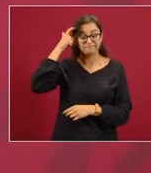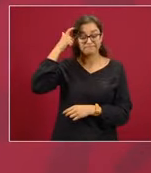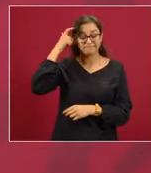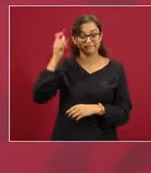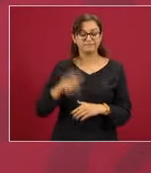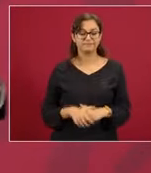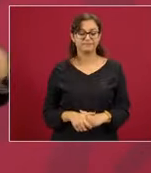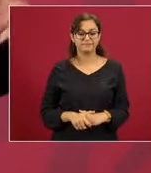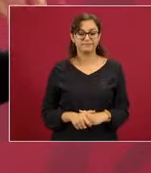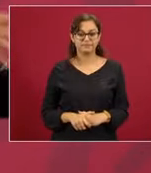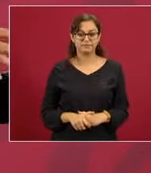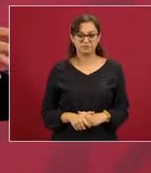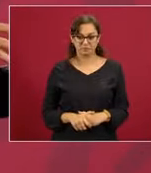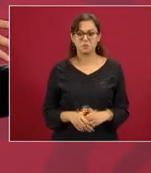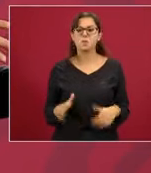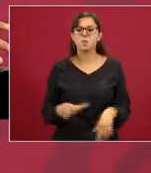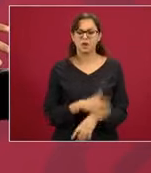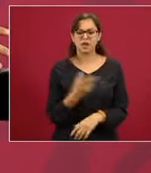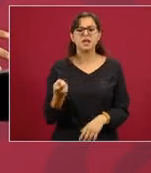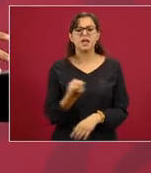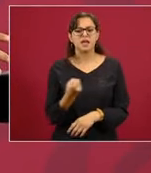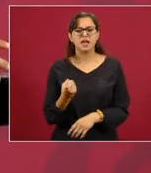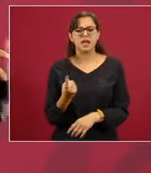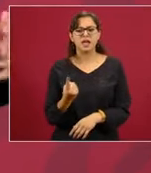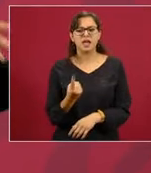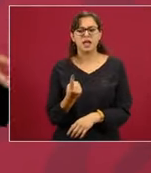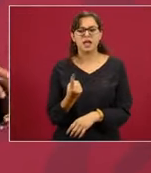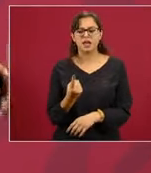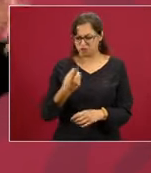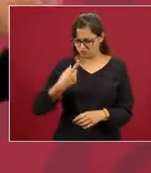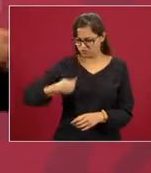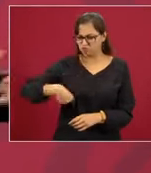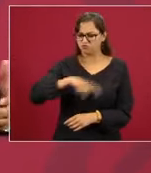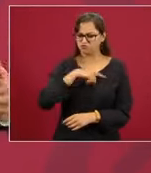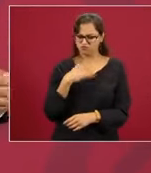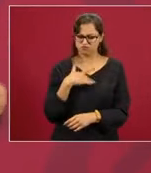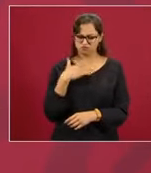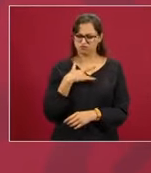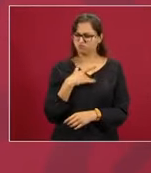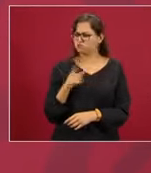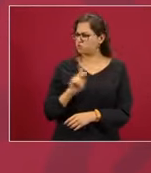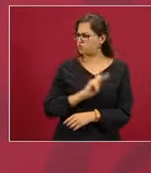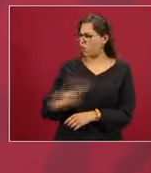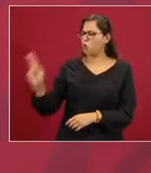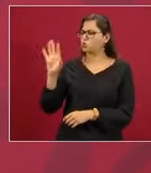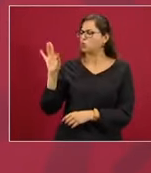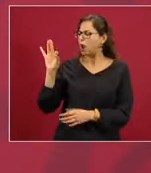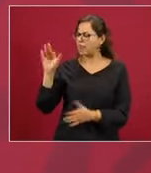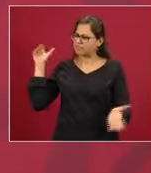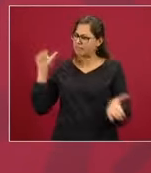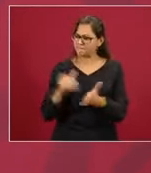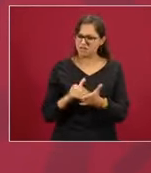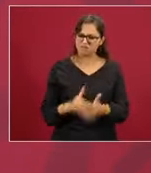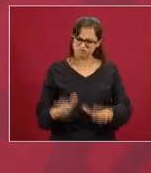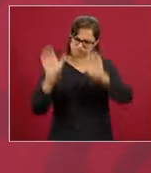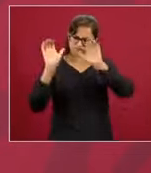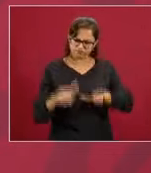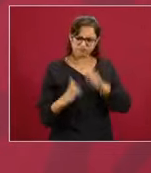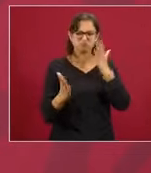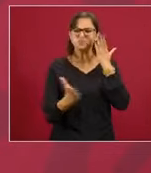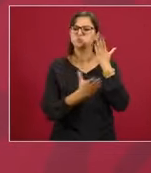decidimos ampliar para que no haya rechazados y que el que quiera